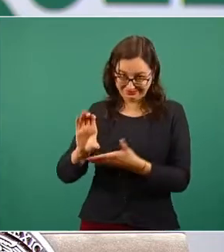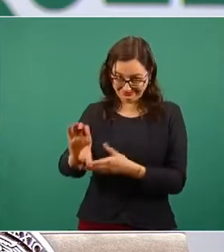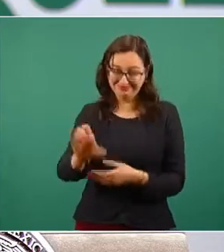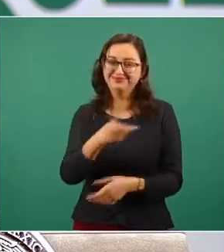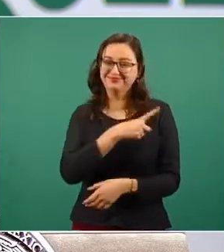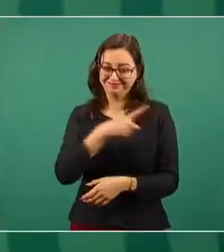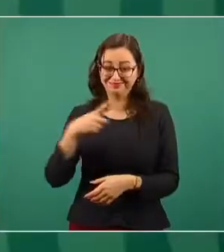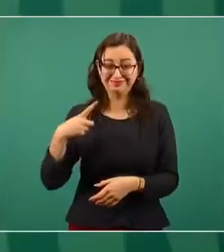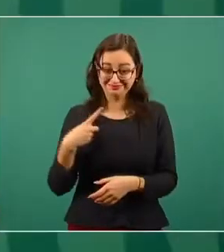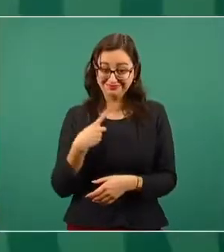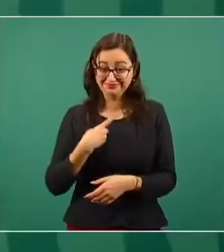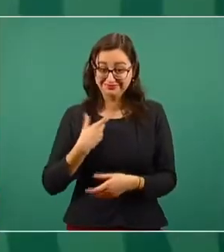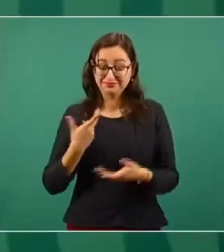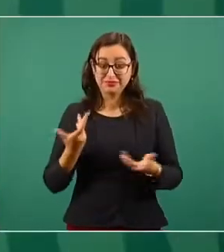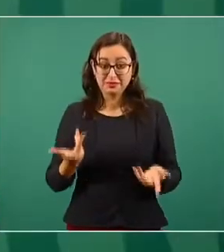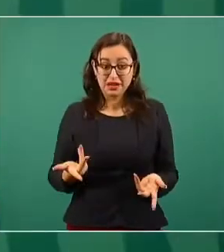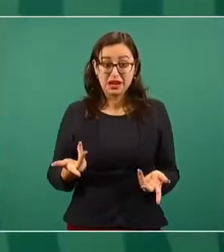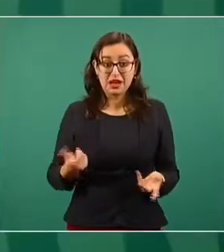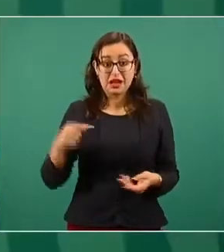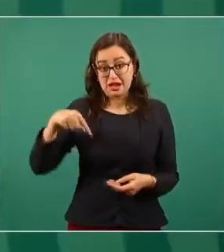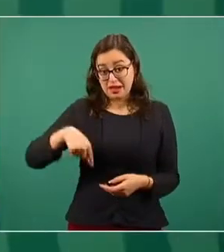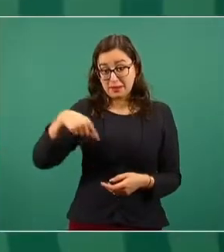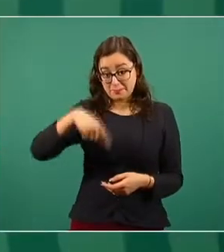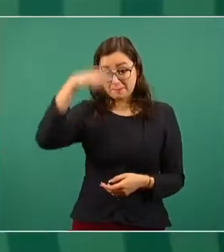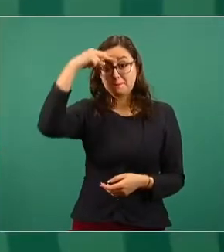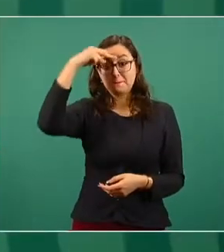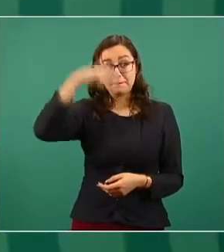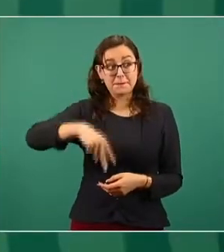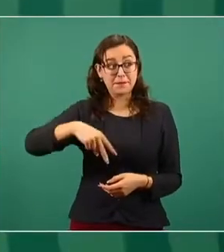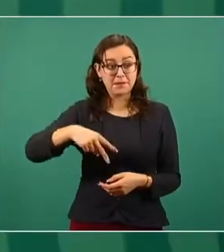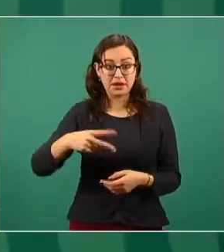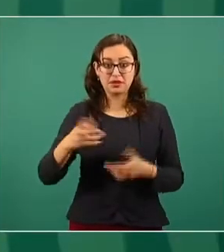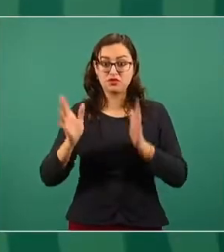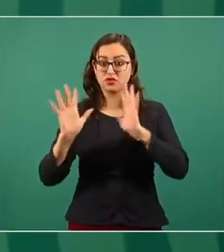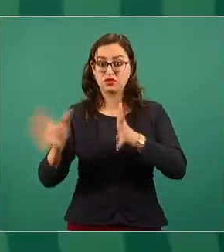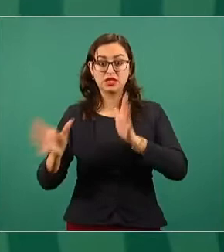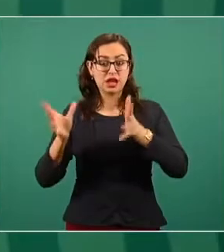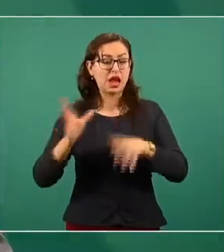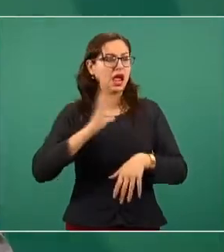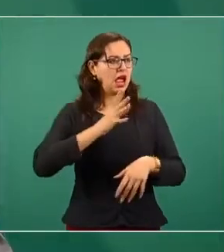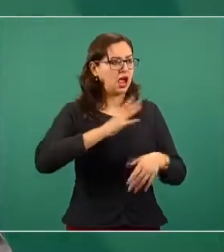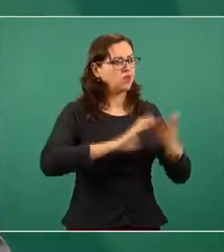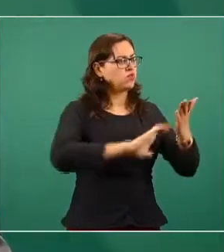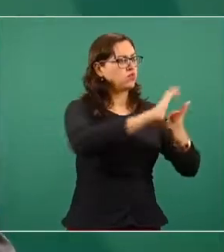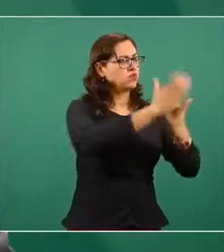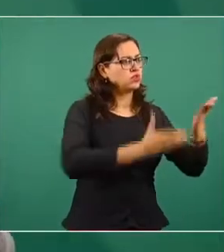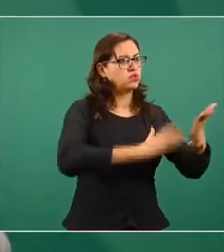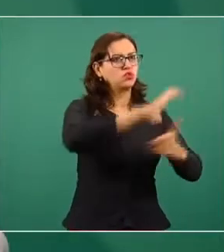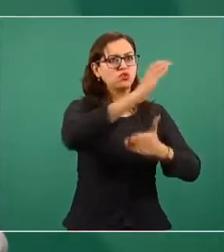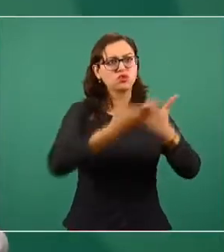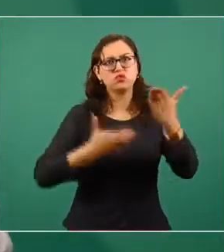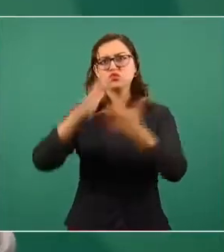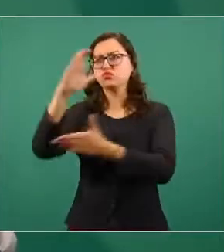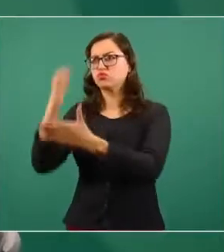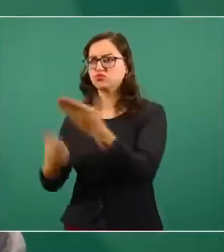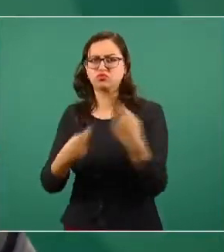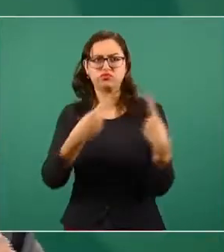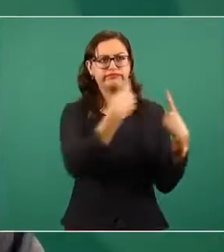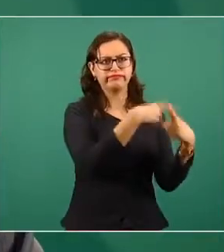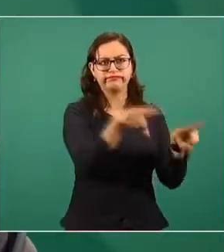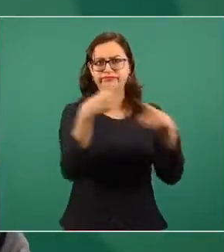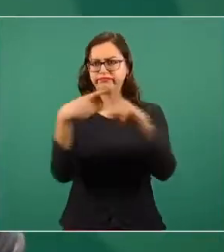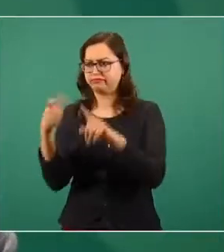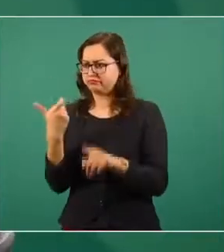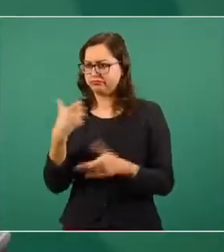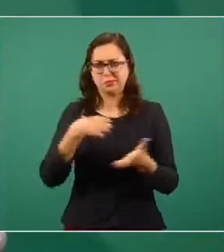ya contratos hechos con varias empresas y está a punto